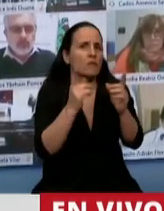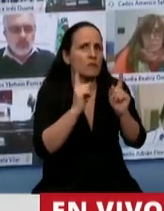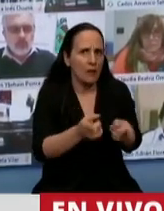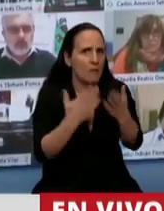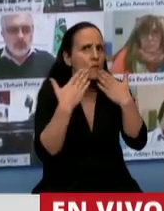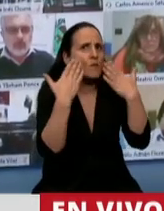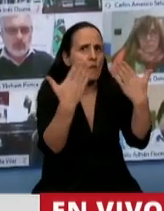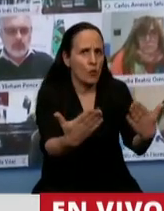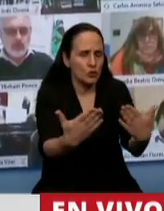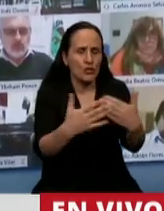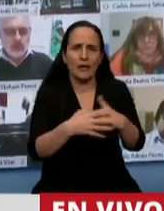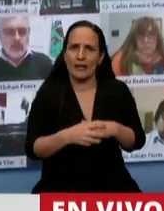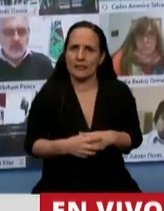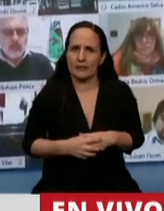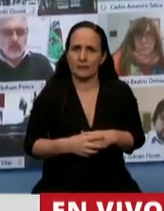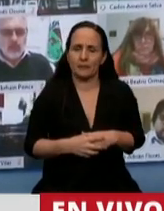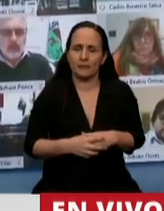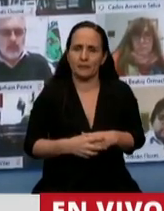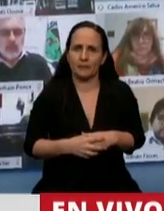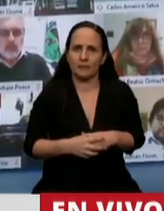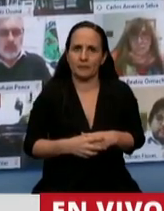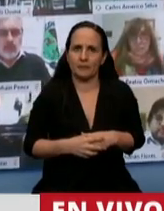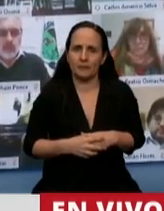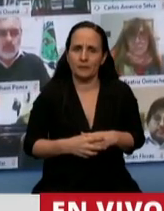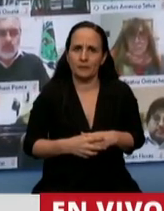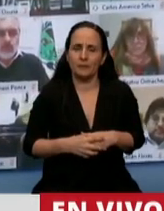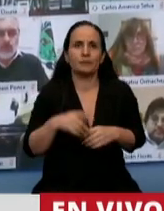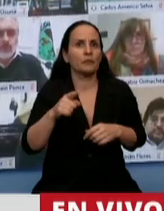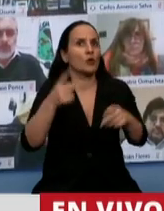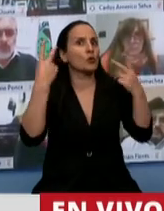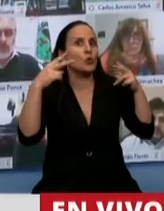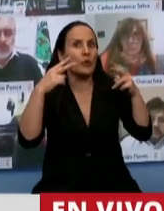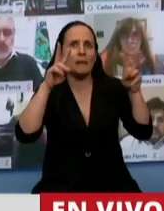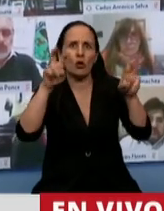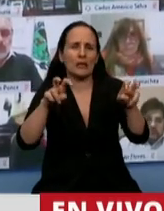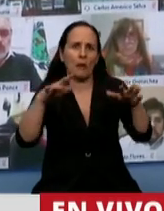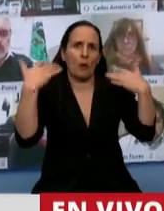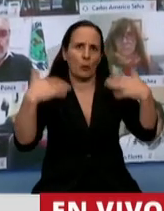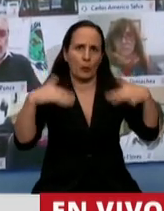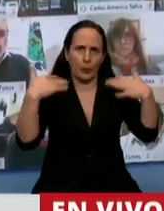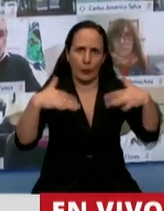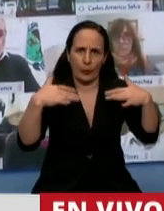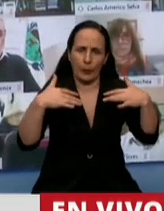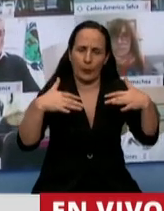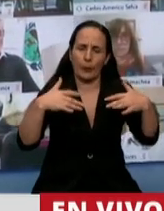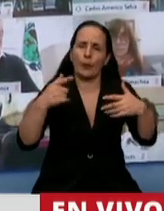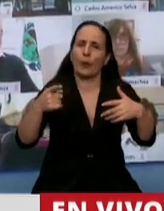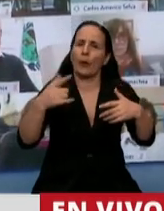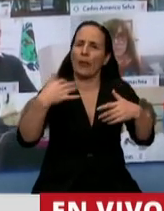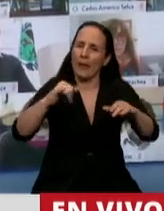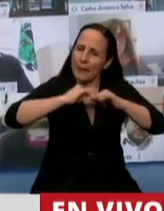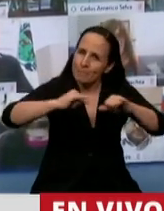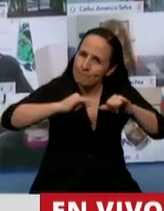gracias. Decirle, Presidente, que el desafío del turismo es enorme, promover la solidaridad,